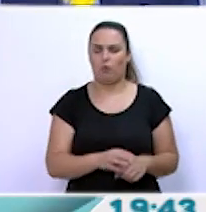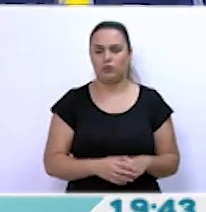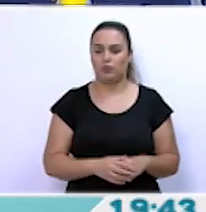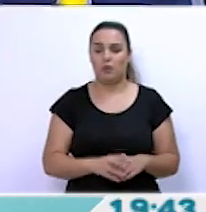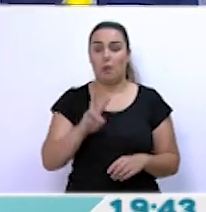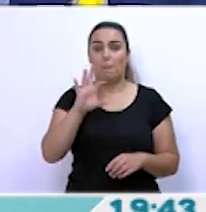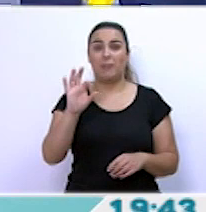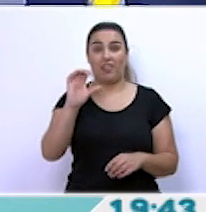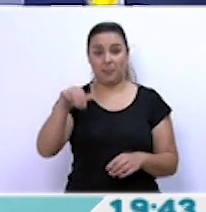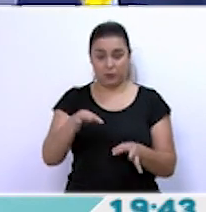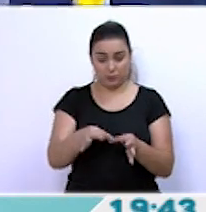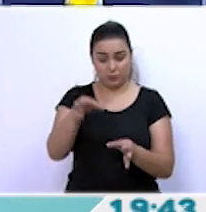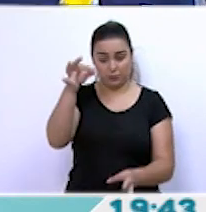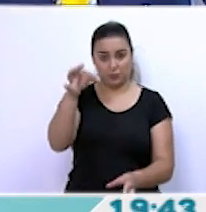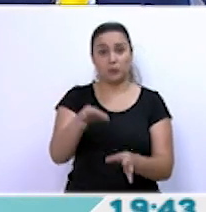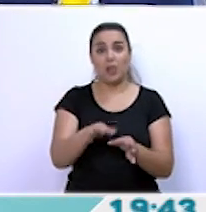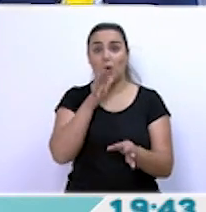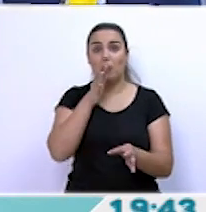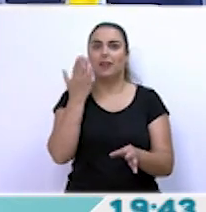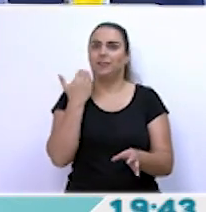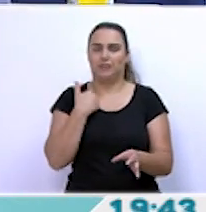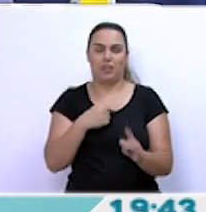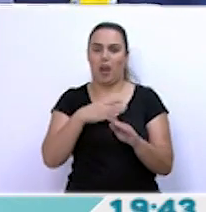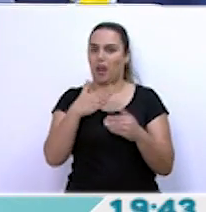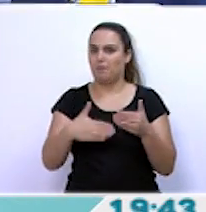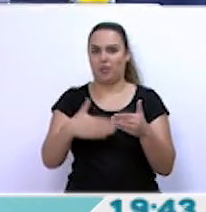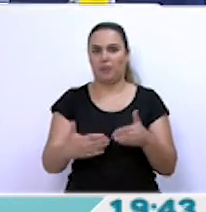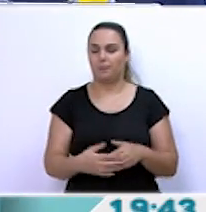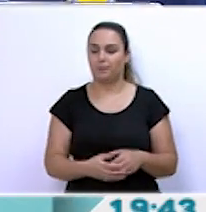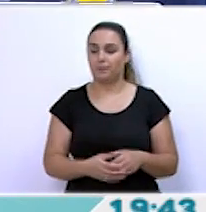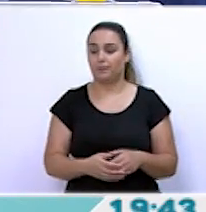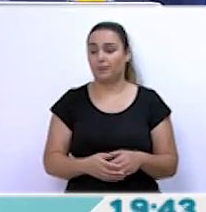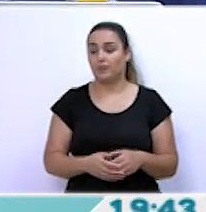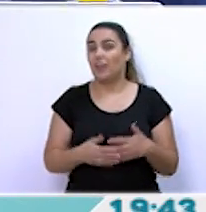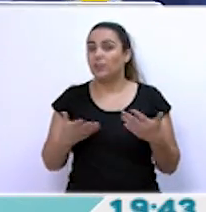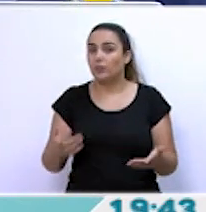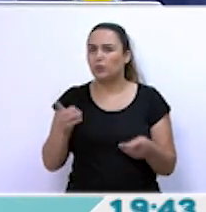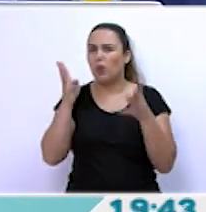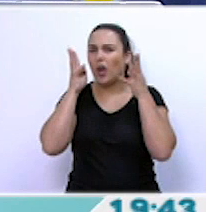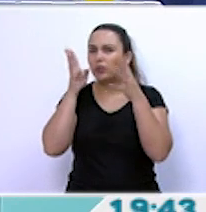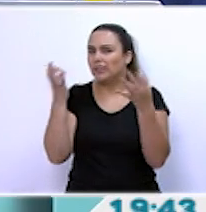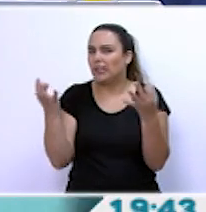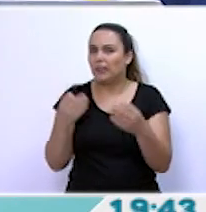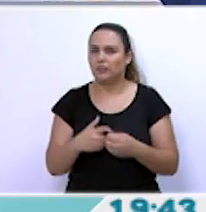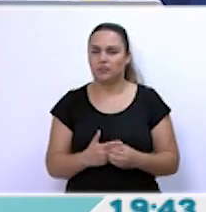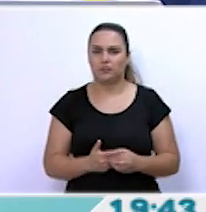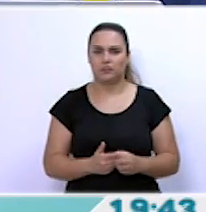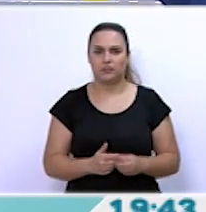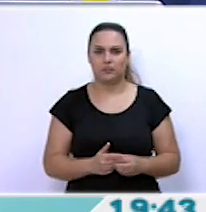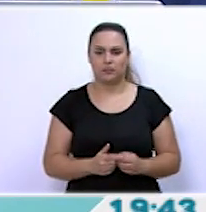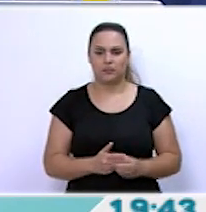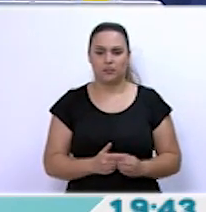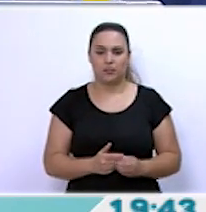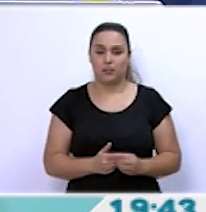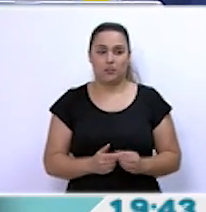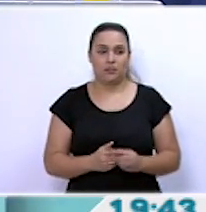20 centímetros de profundidad de agua ya estaríamos al límite. Por lo tanto, ¿qué recomiendas? Pues,